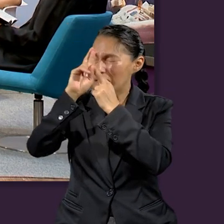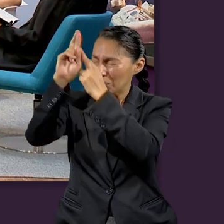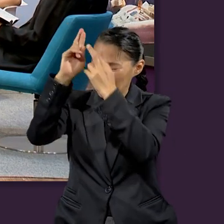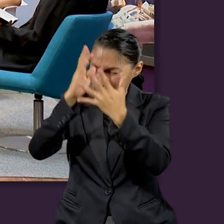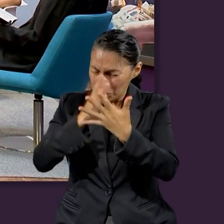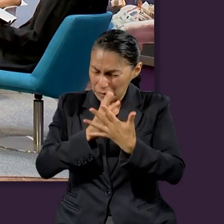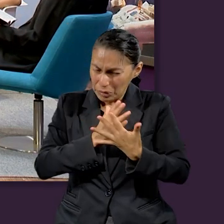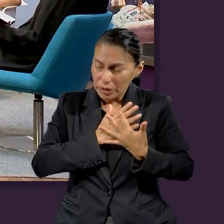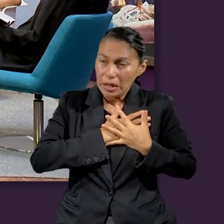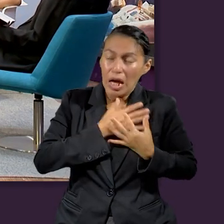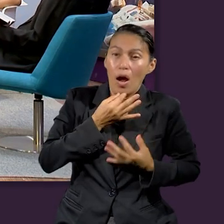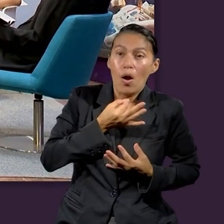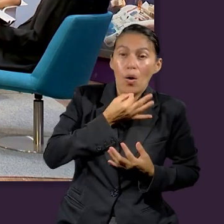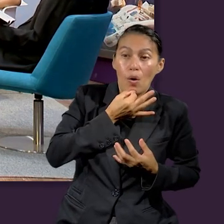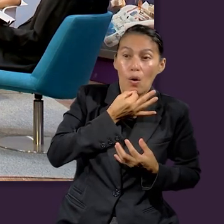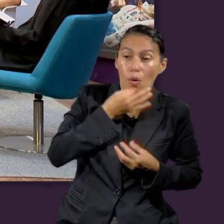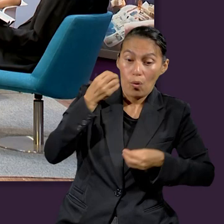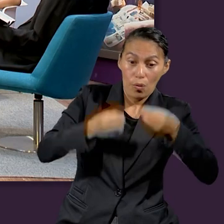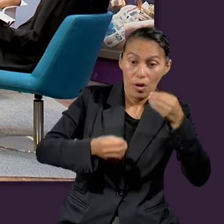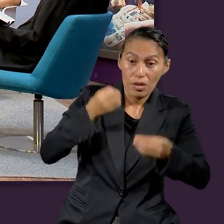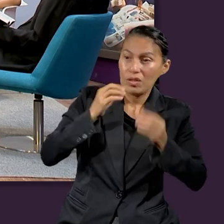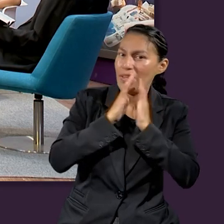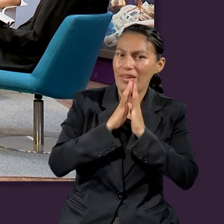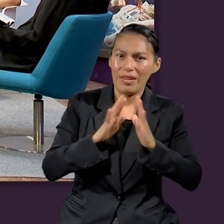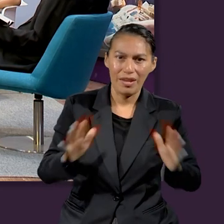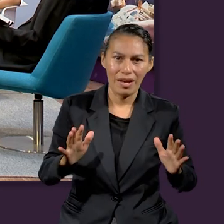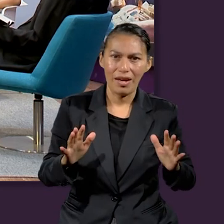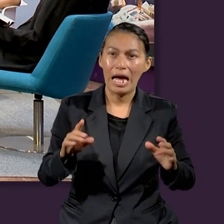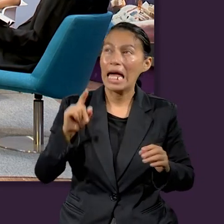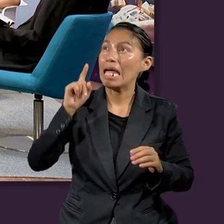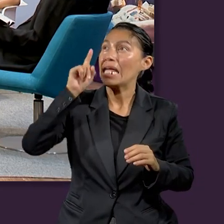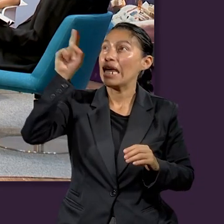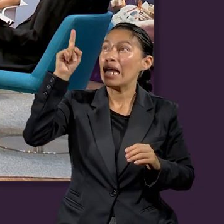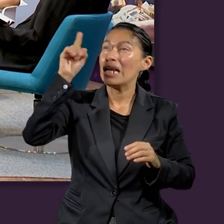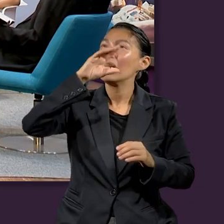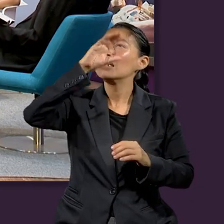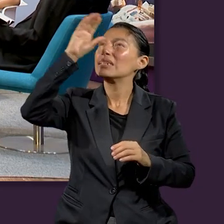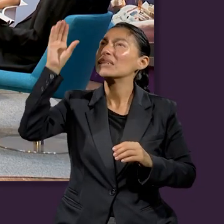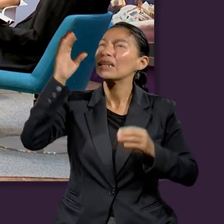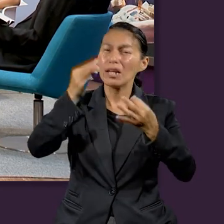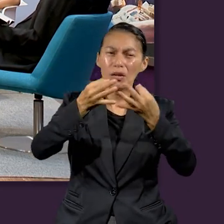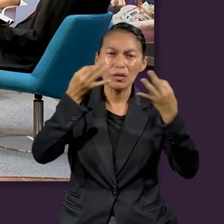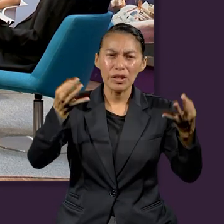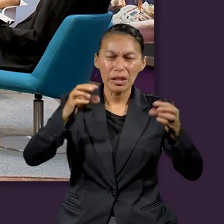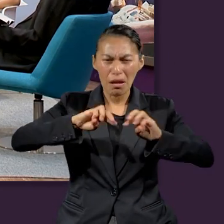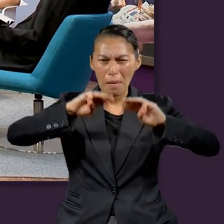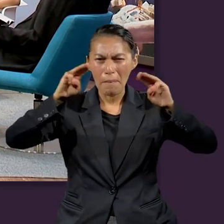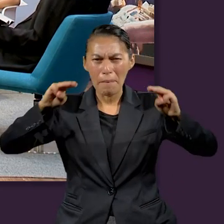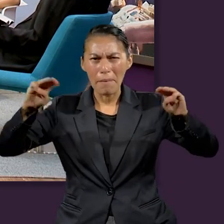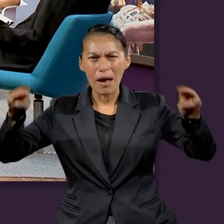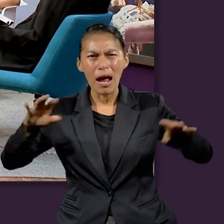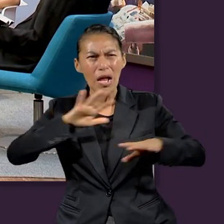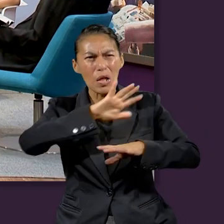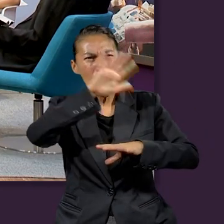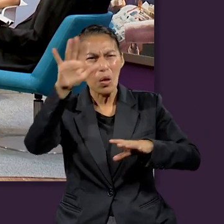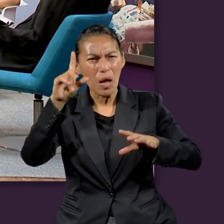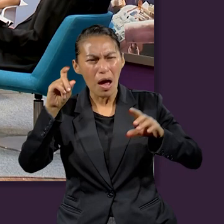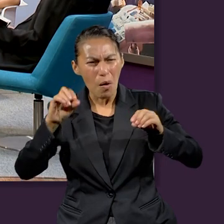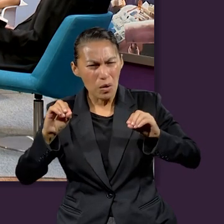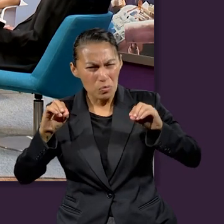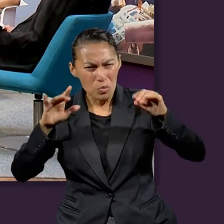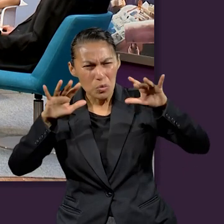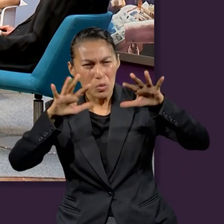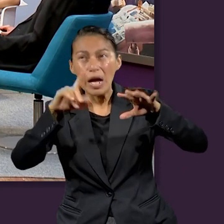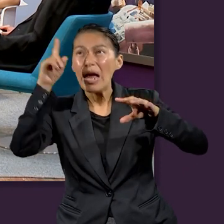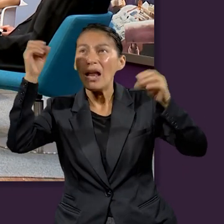porque la hora de su juicio ha llegado. Y adorad a aquel que hizo el cielo, la tierra, el mar y las